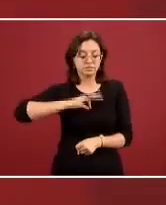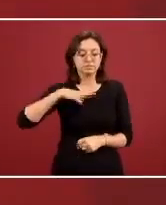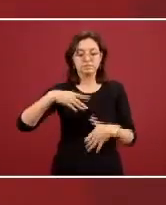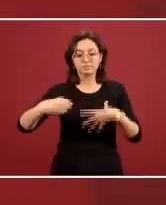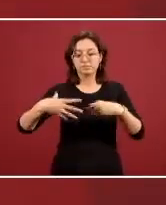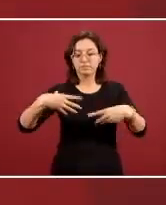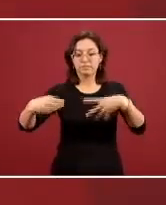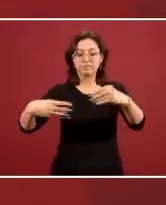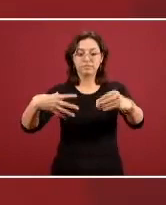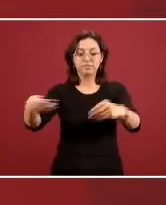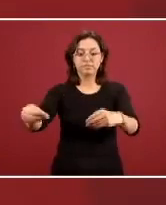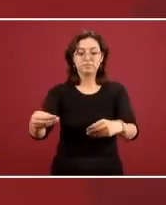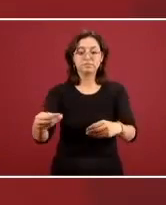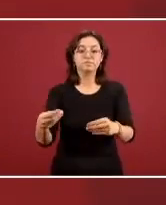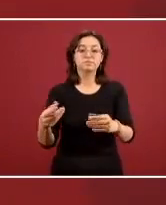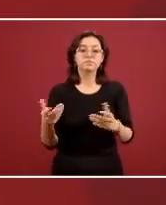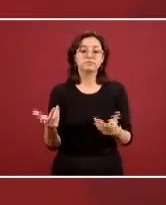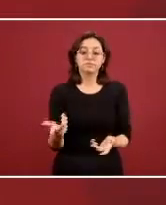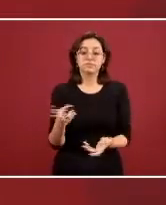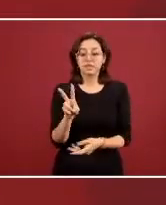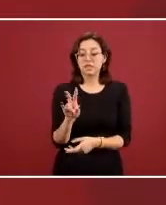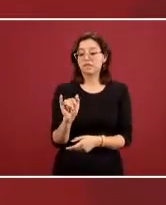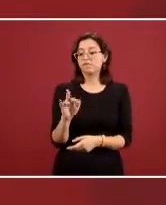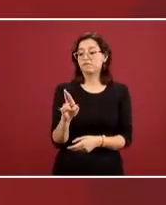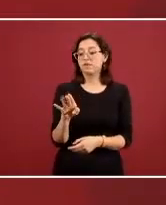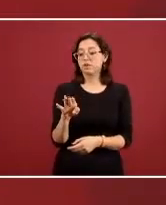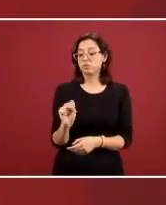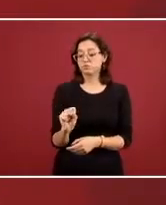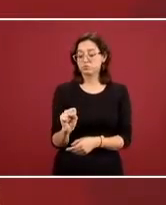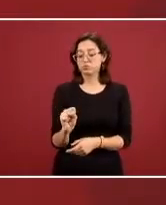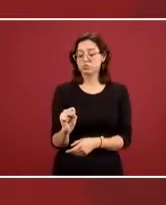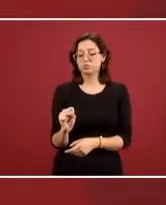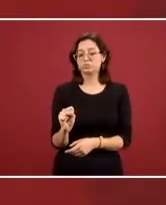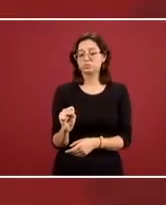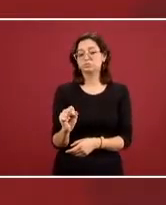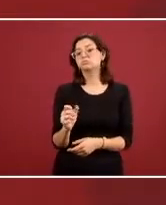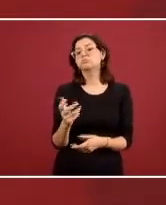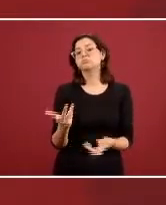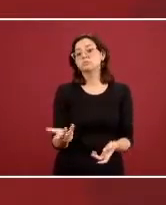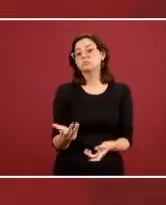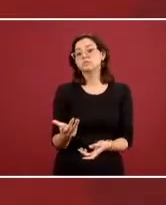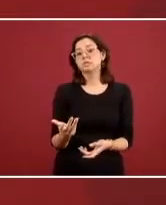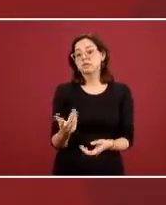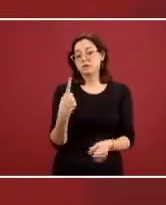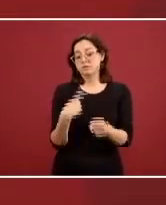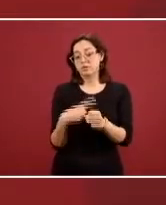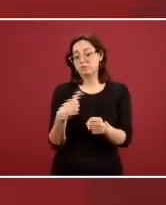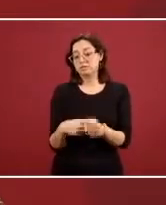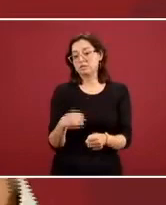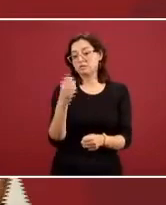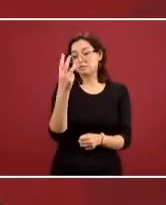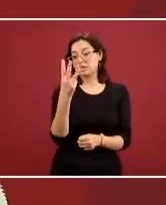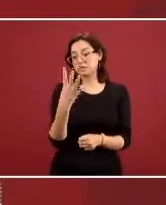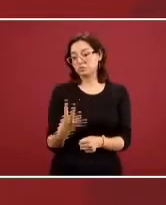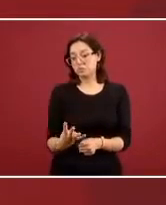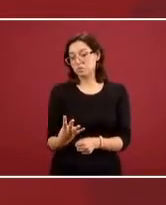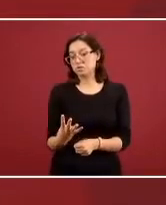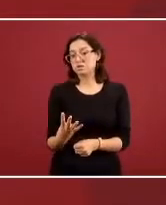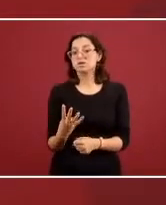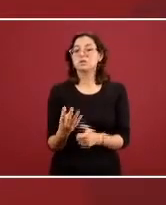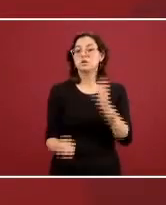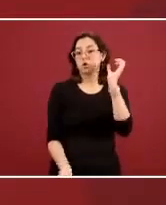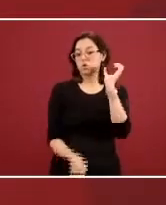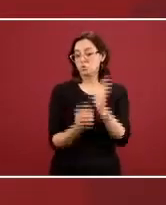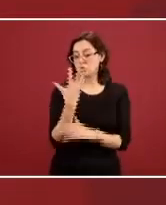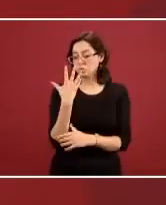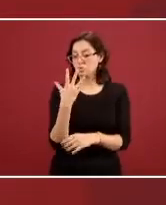mayormente por causa de virus tres cuartas partes de estas enfermedades emergentes es decir nuevas